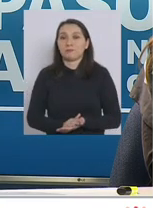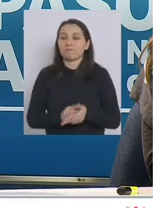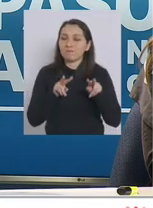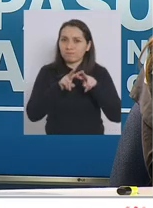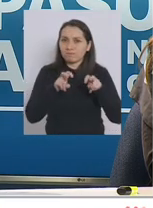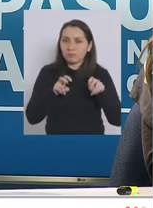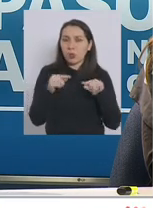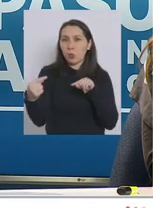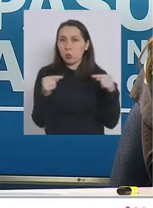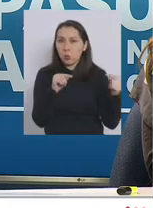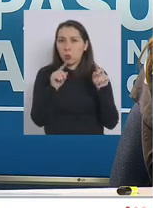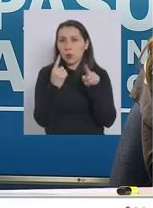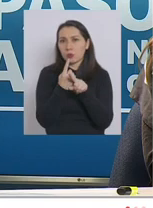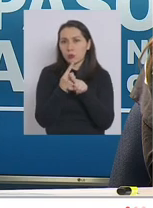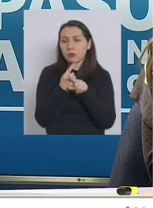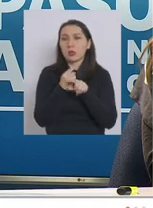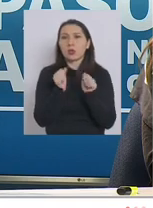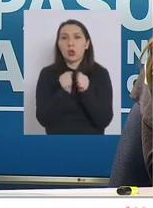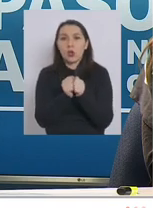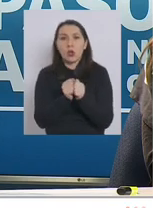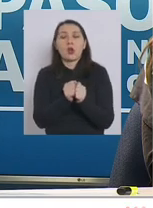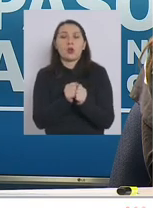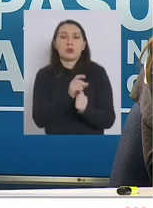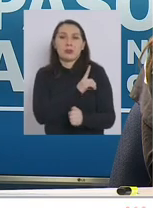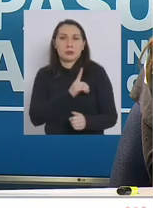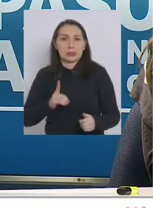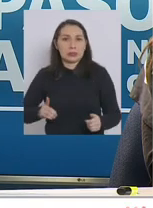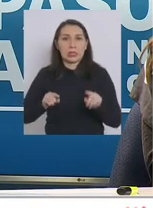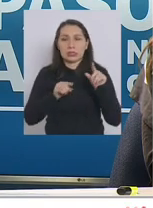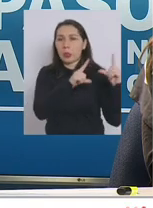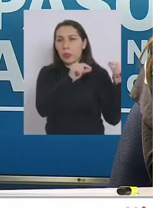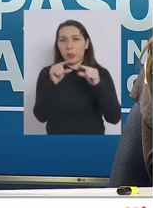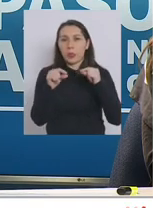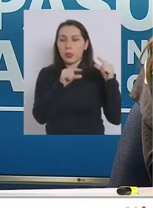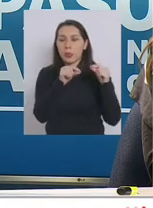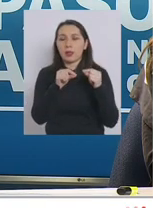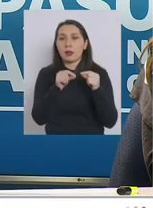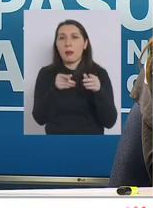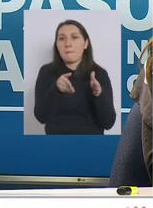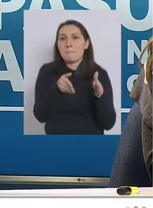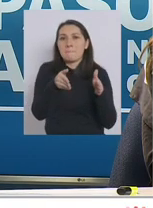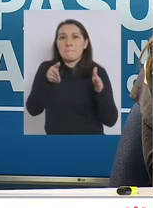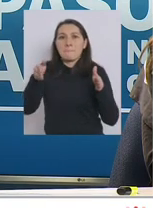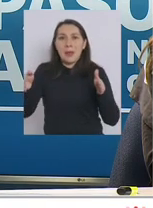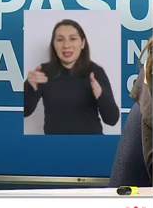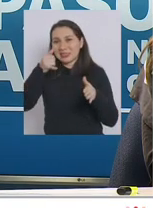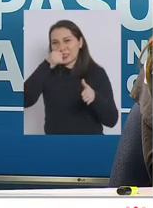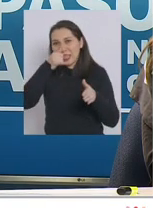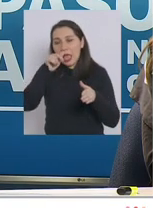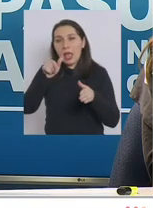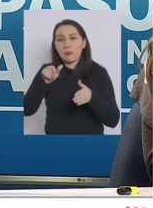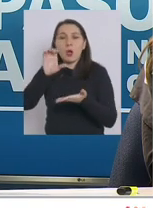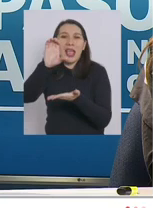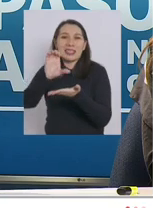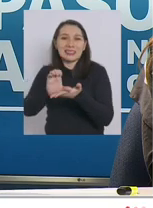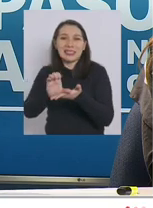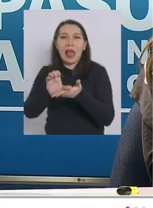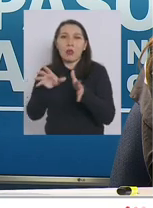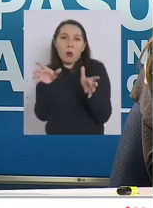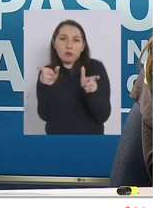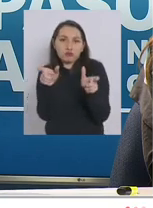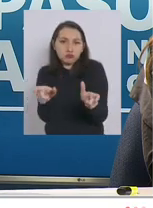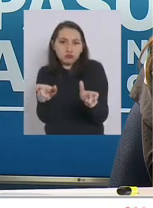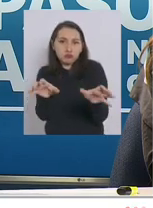analizando y discutiendo con los parlamentarios la extensión de este estado de excepción